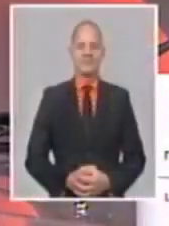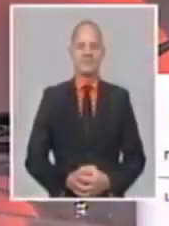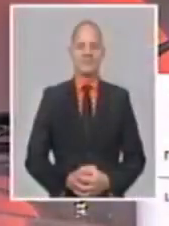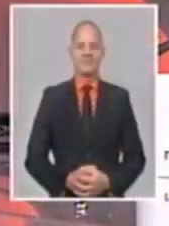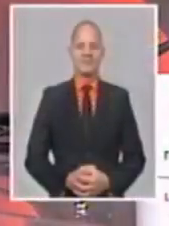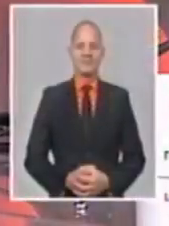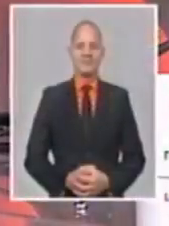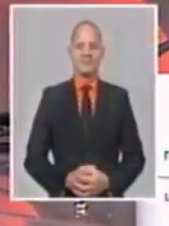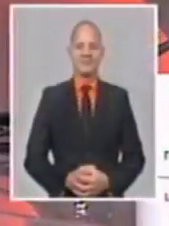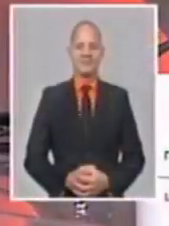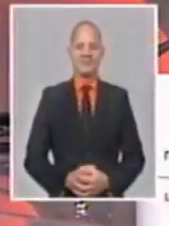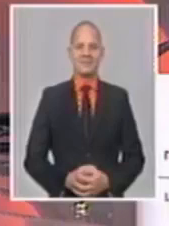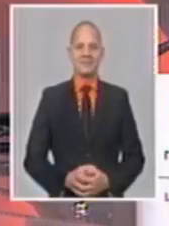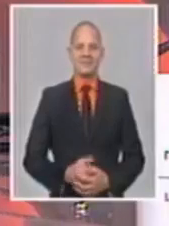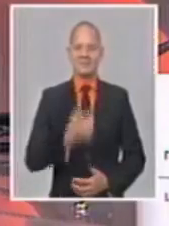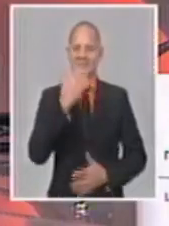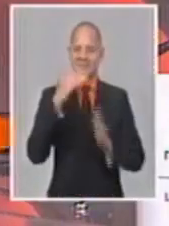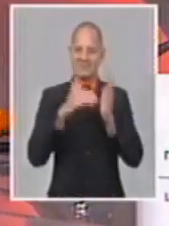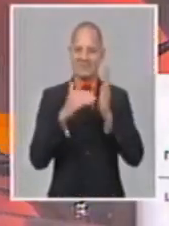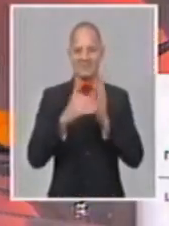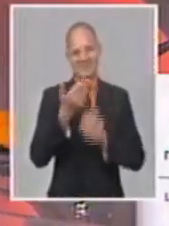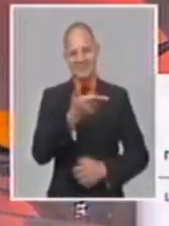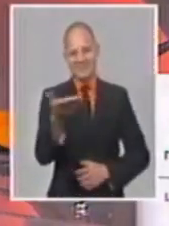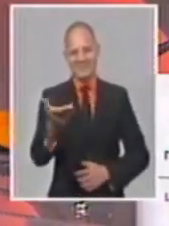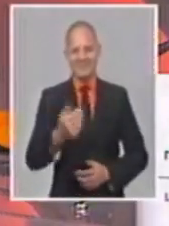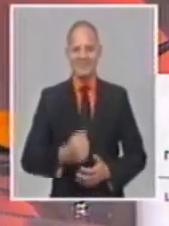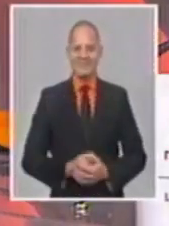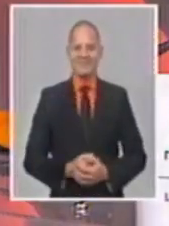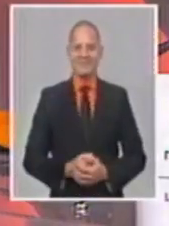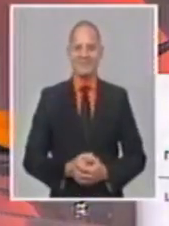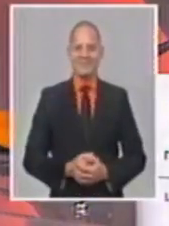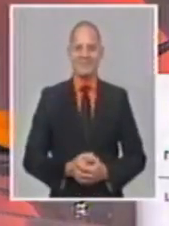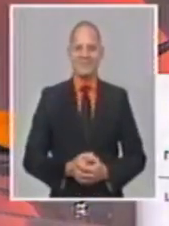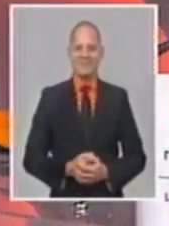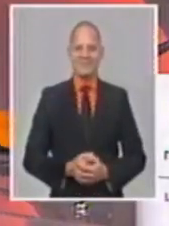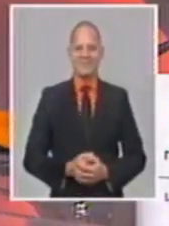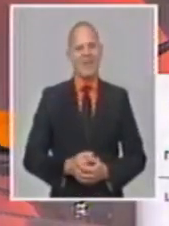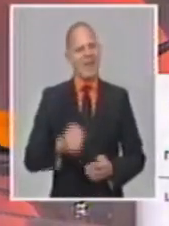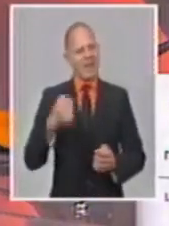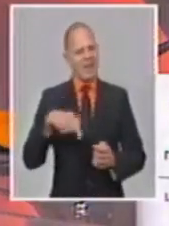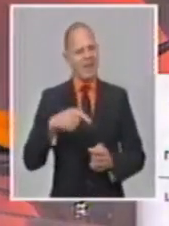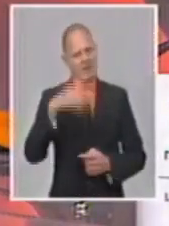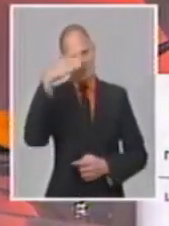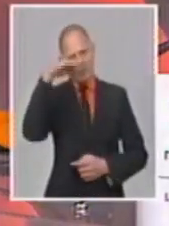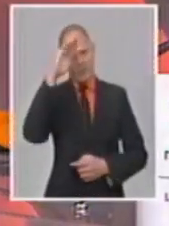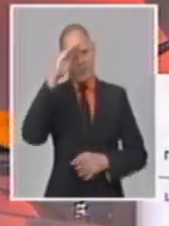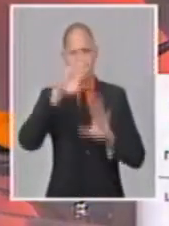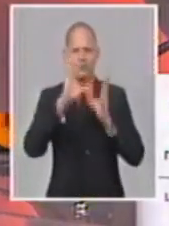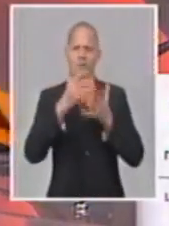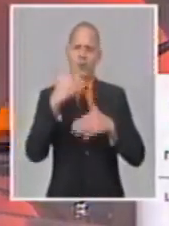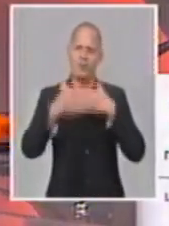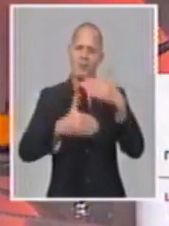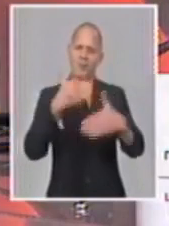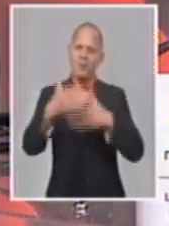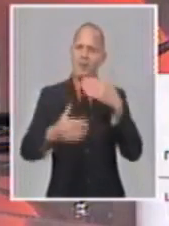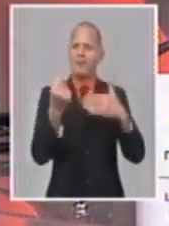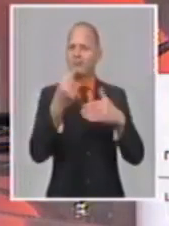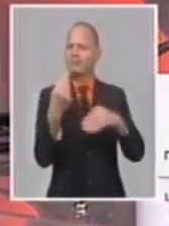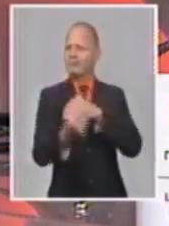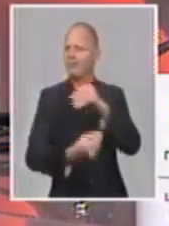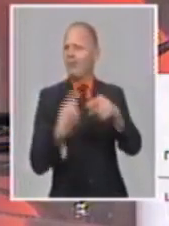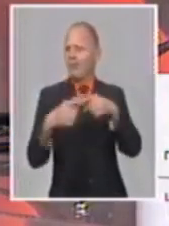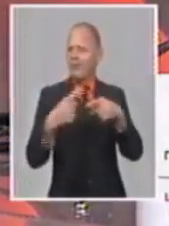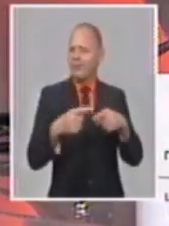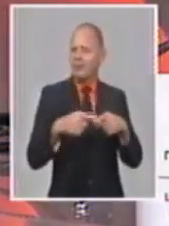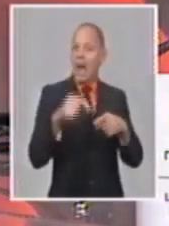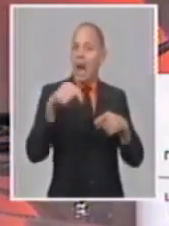Muy buenas tardes, estimados televidentes y radioavidentes. ¿Cómo se comportan los precios en el escenario de la tarea de ordenamiento? ¿Quiénes